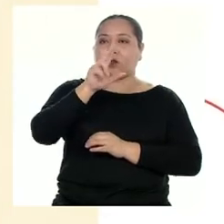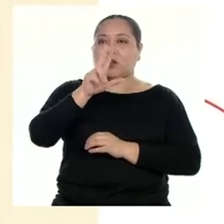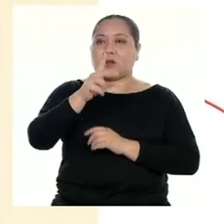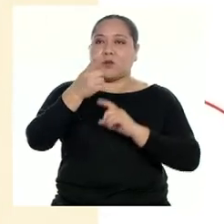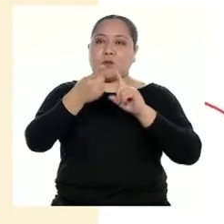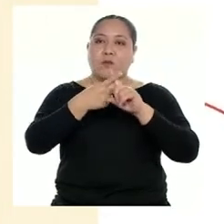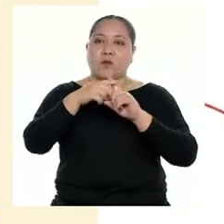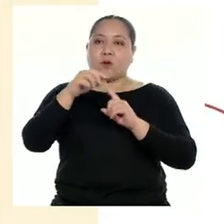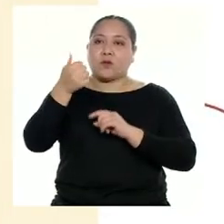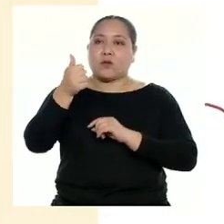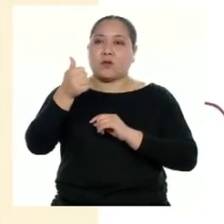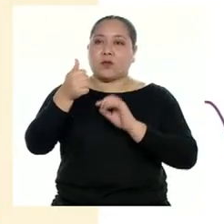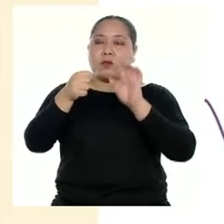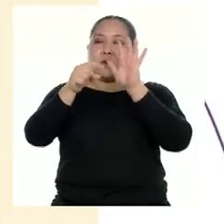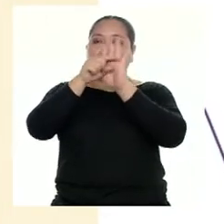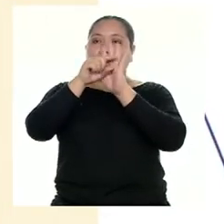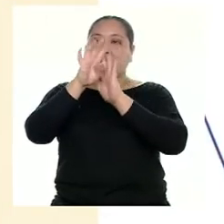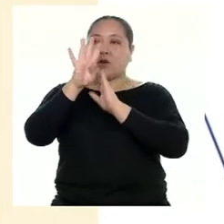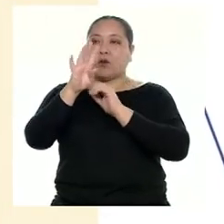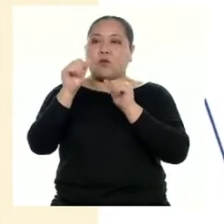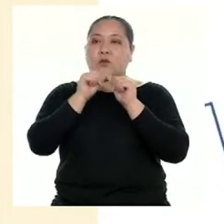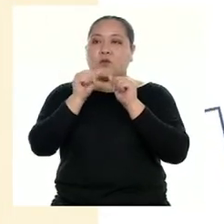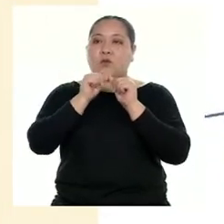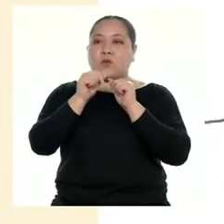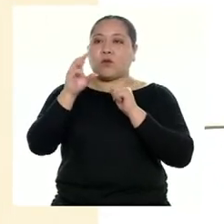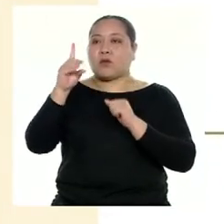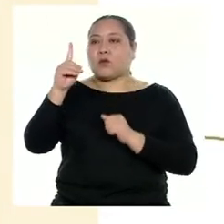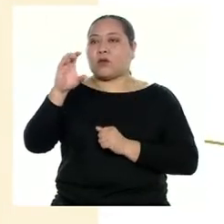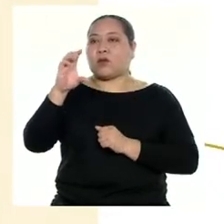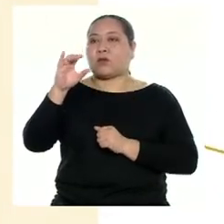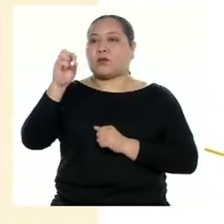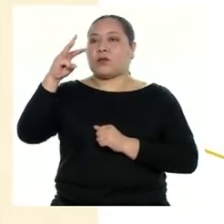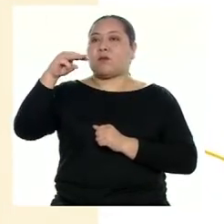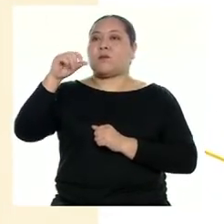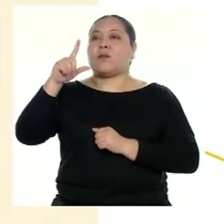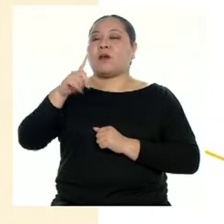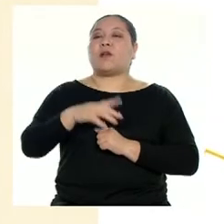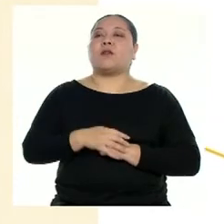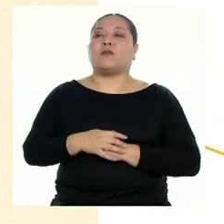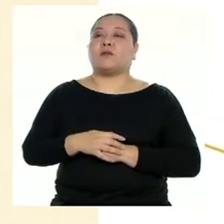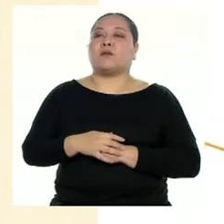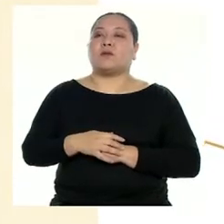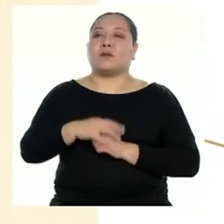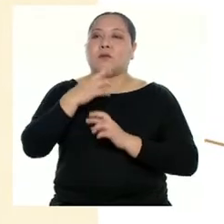por 10 a la menos 4 como un número decimal, nos da como resultado